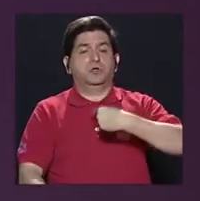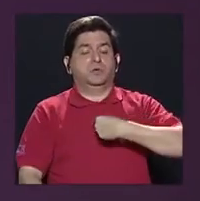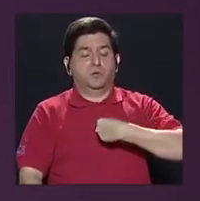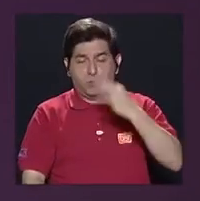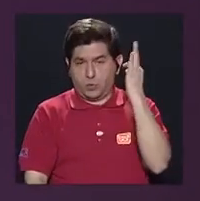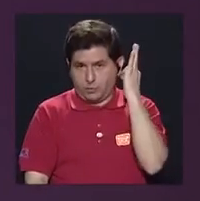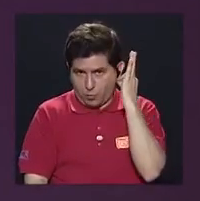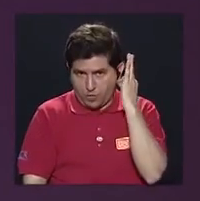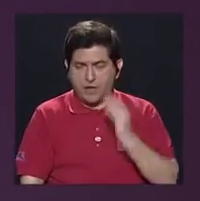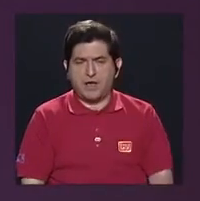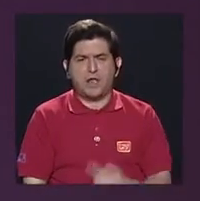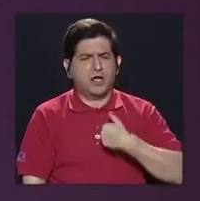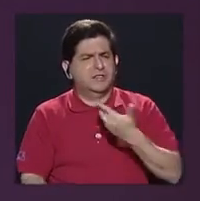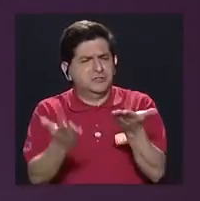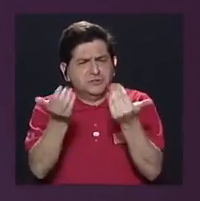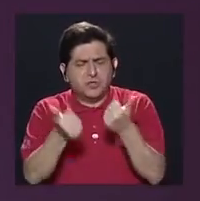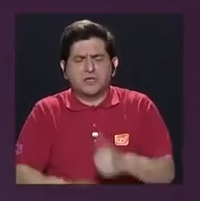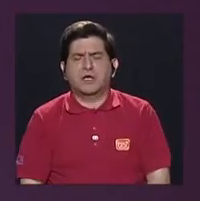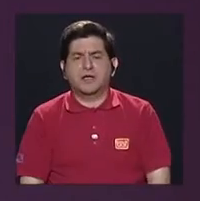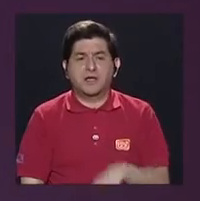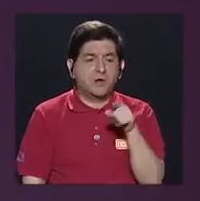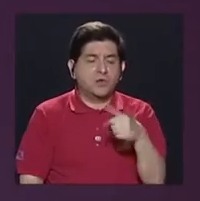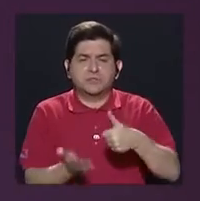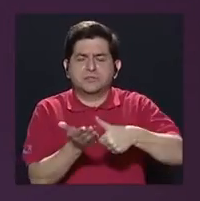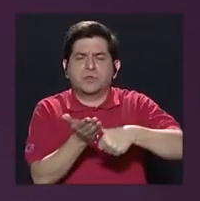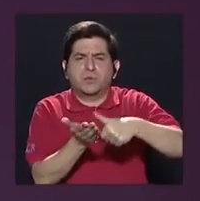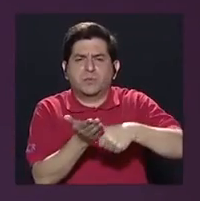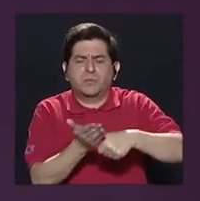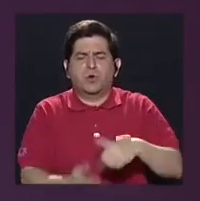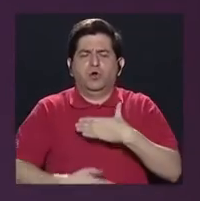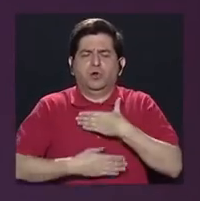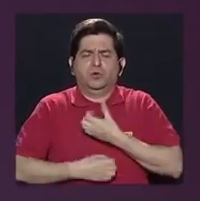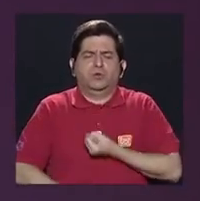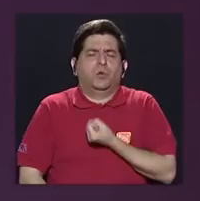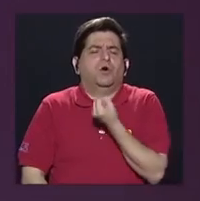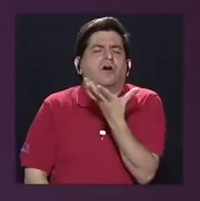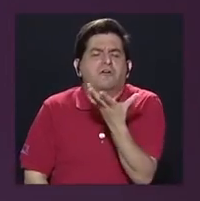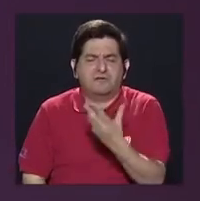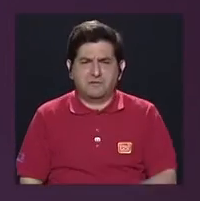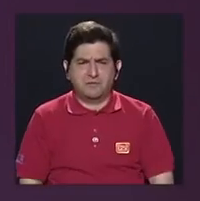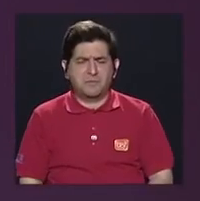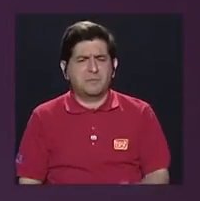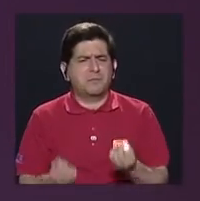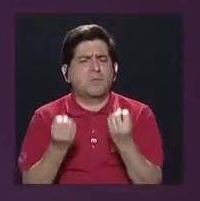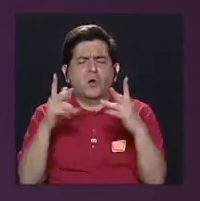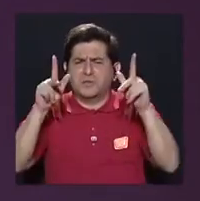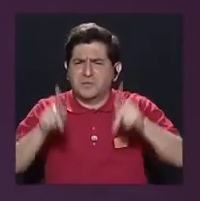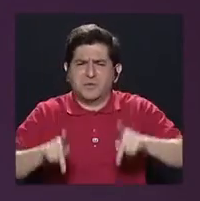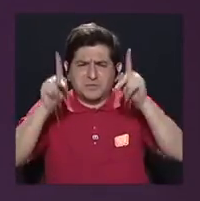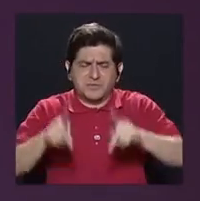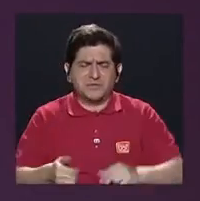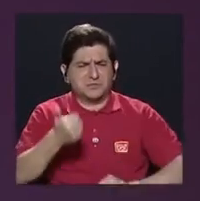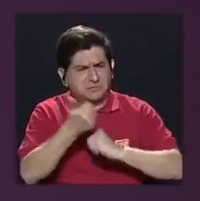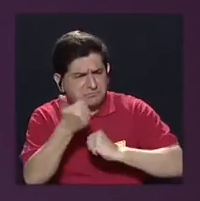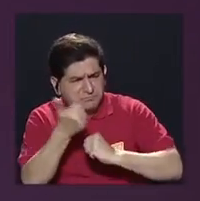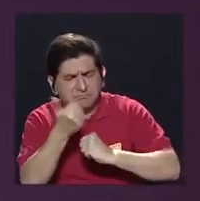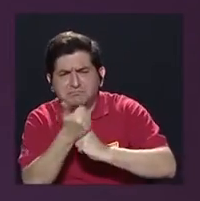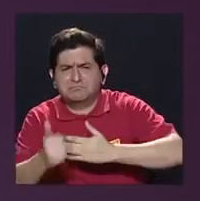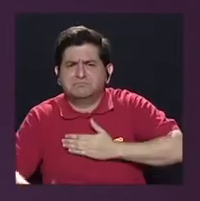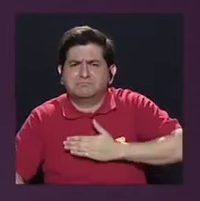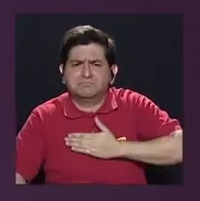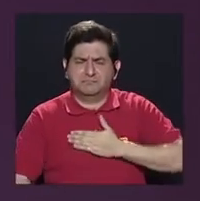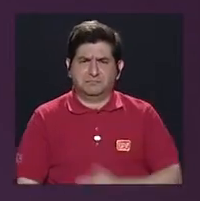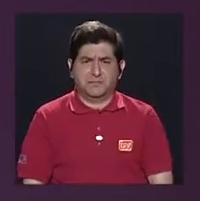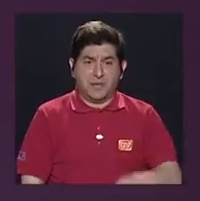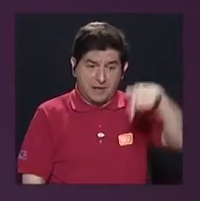como mujer, que quiero darle ese voto de confianza a miles de mujeres que ahorita nos están apoyando, o me están apoyando